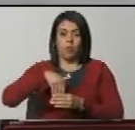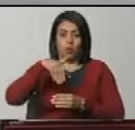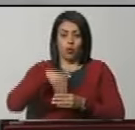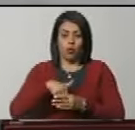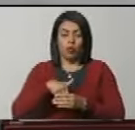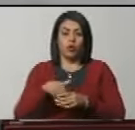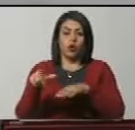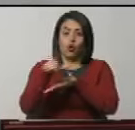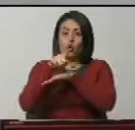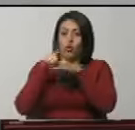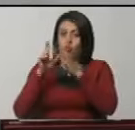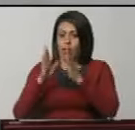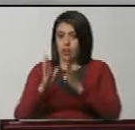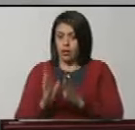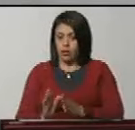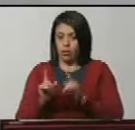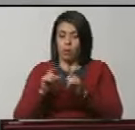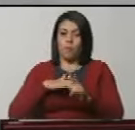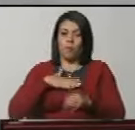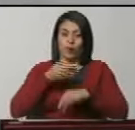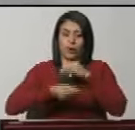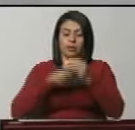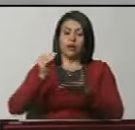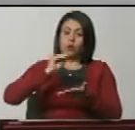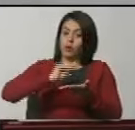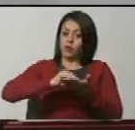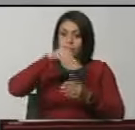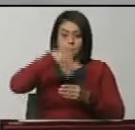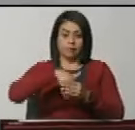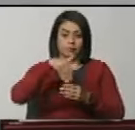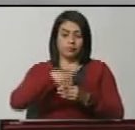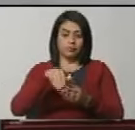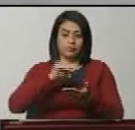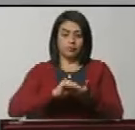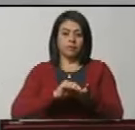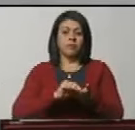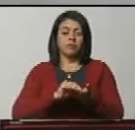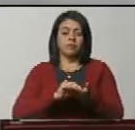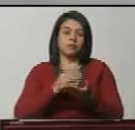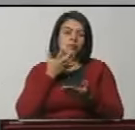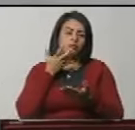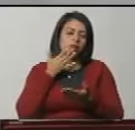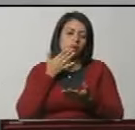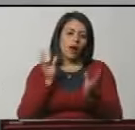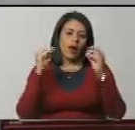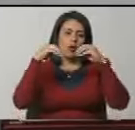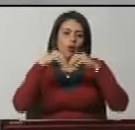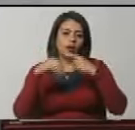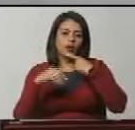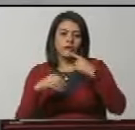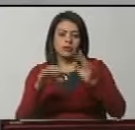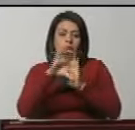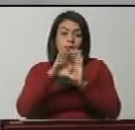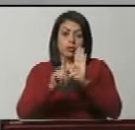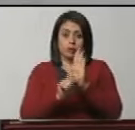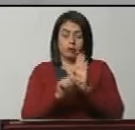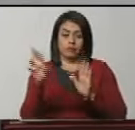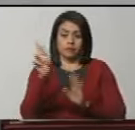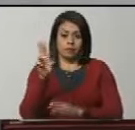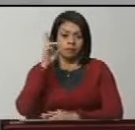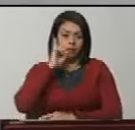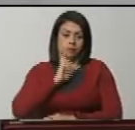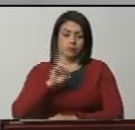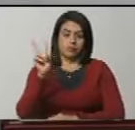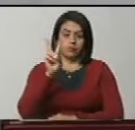La gobernadora o gobernador podrá ser reelegida o reelegido, coma, de acuerdo a lo previsto en la Constitución de la